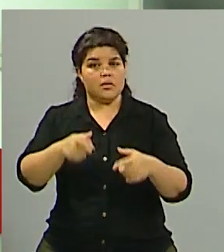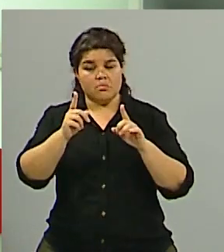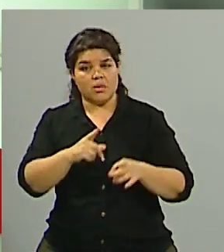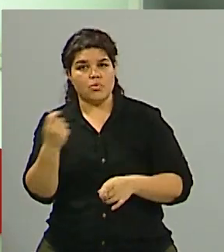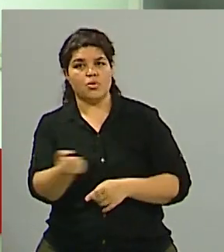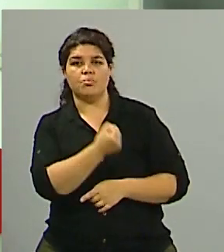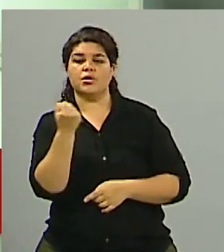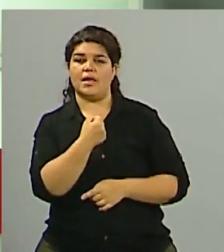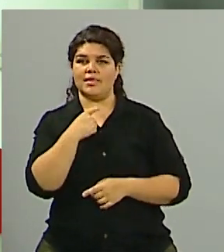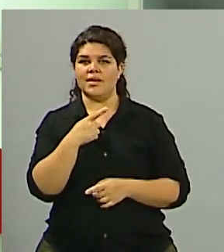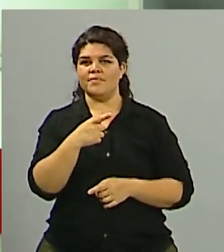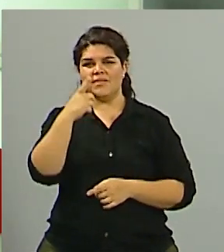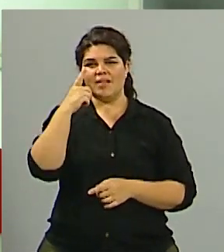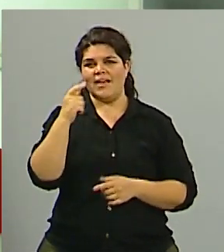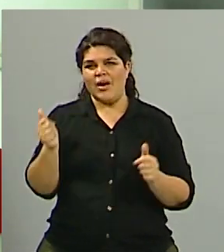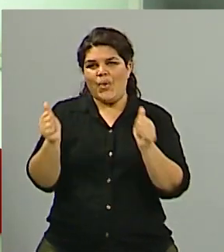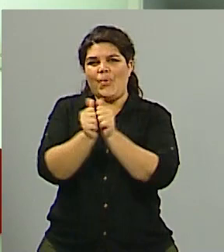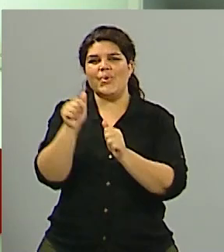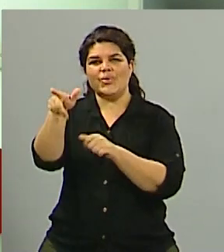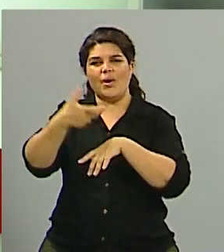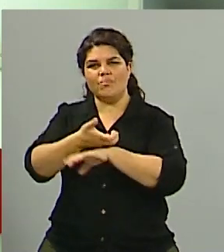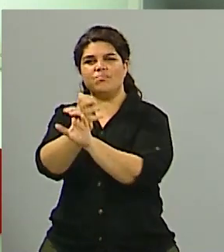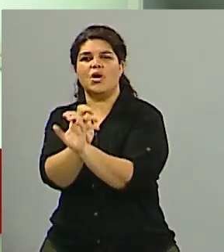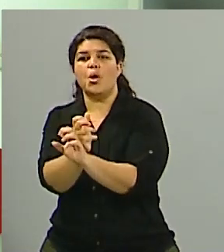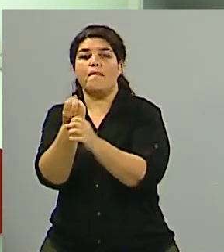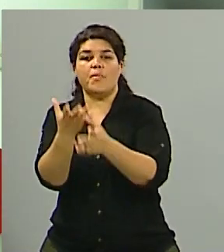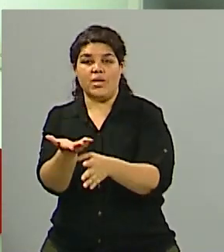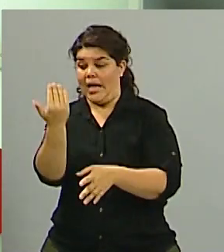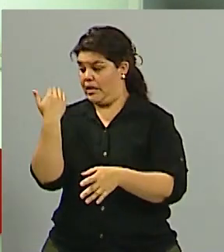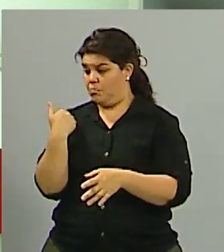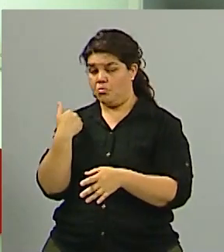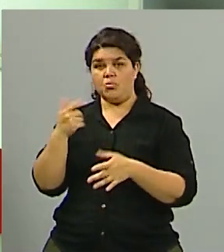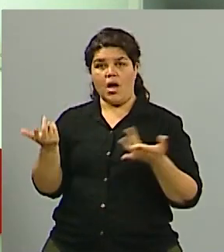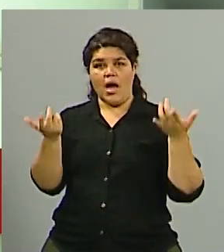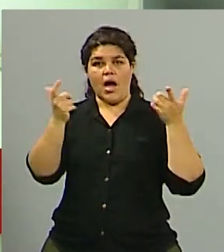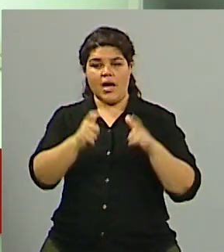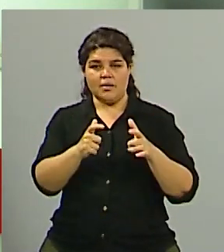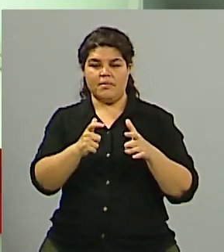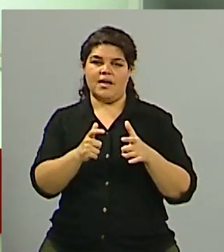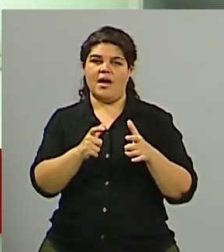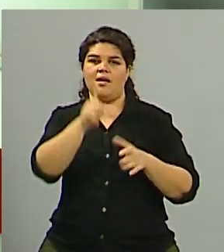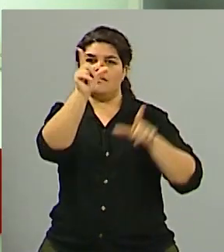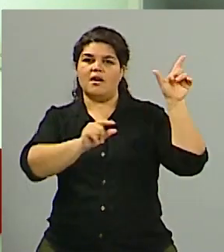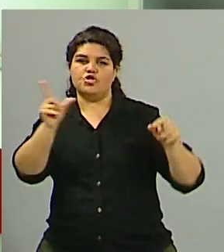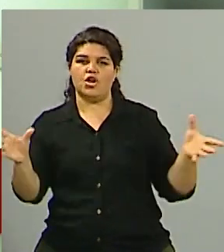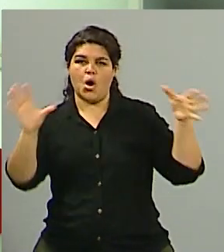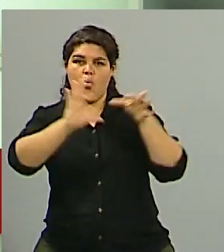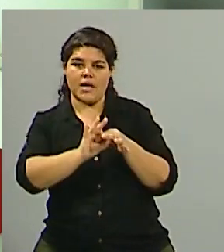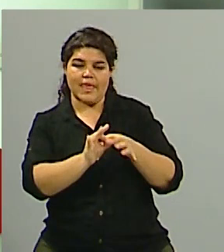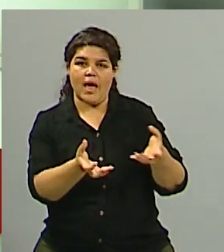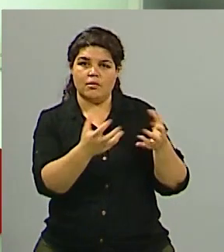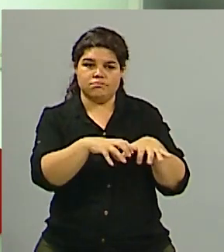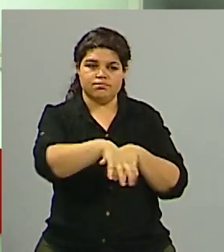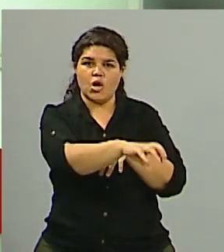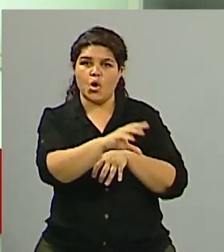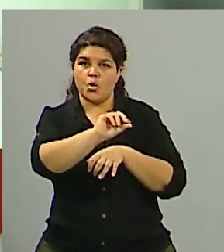queríamos hacerlo en estos días con Guillermo Carmona porque hubo novedades en este pleno de la Asamblea de Naciones Unidas donde además Argentina sigue sumando apoyo,